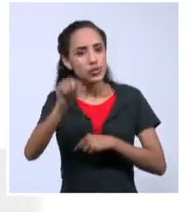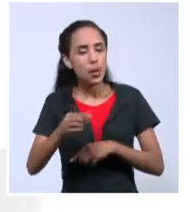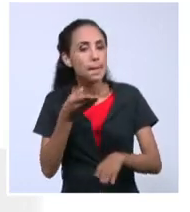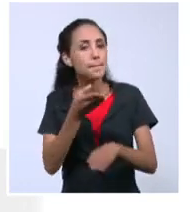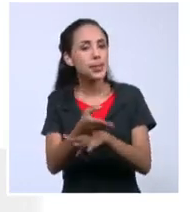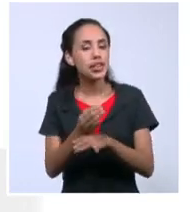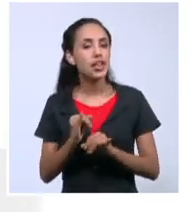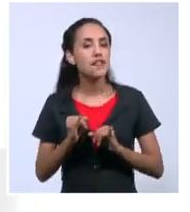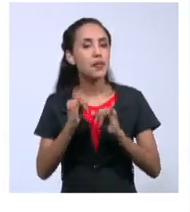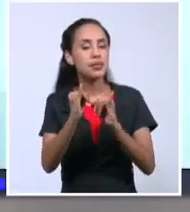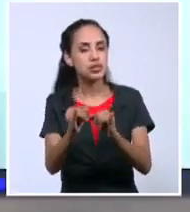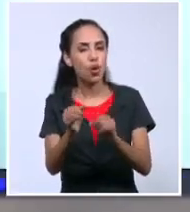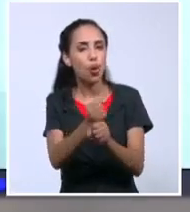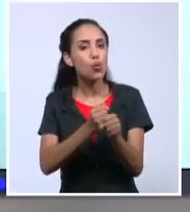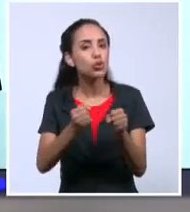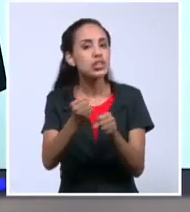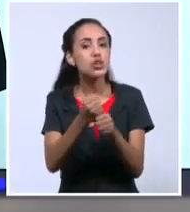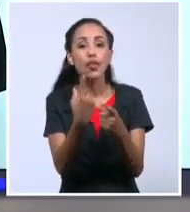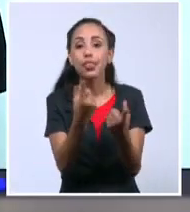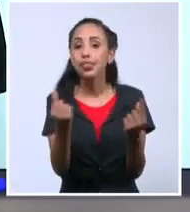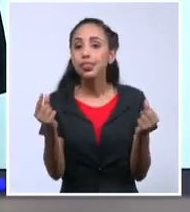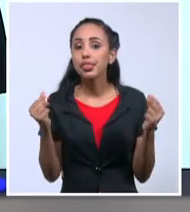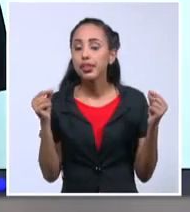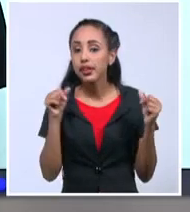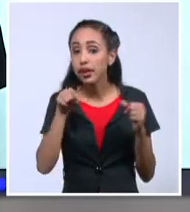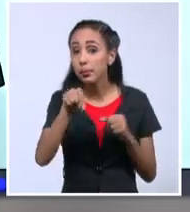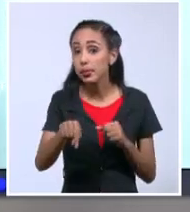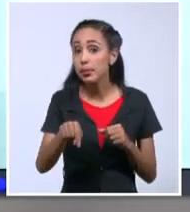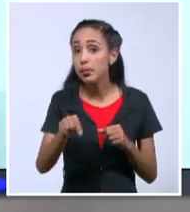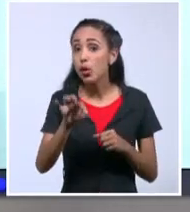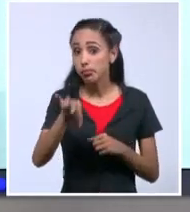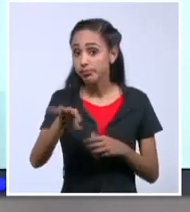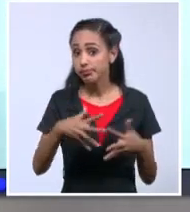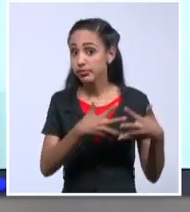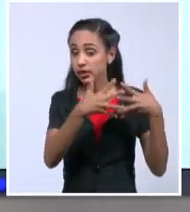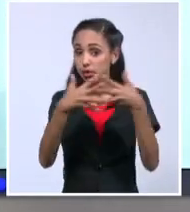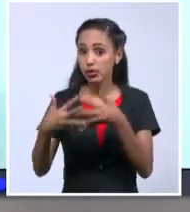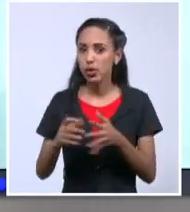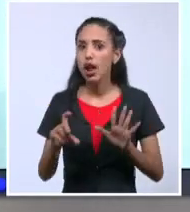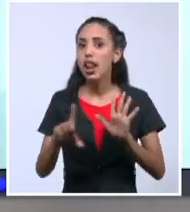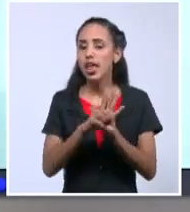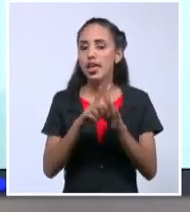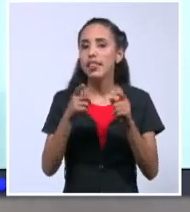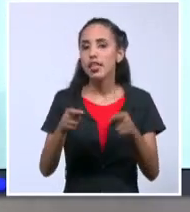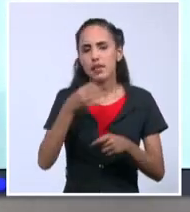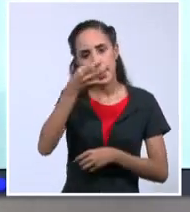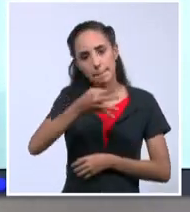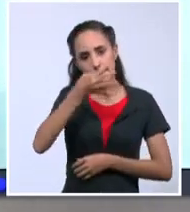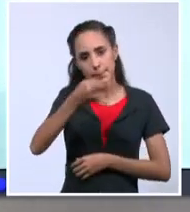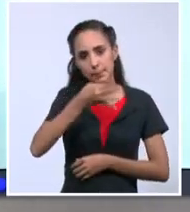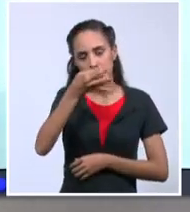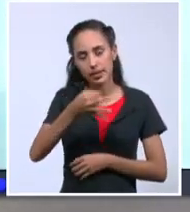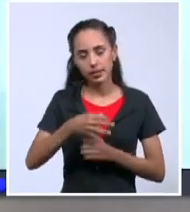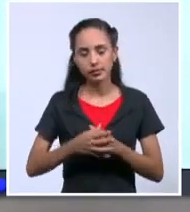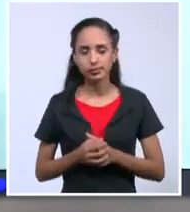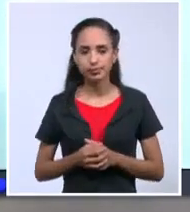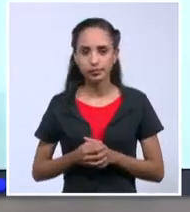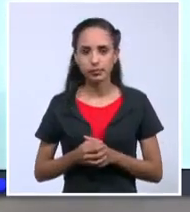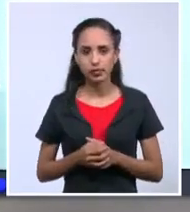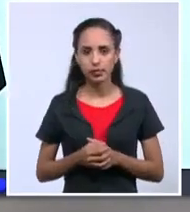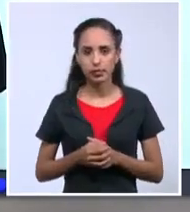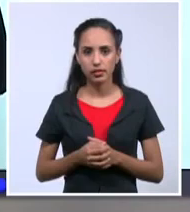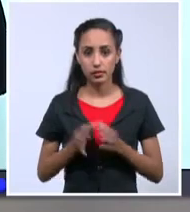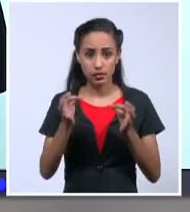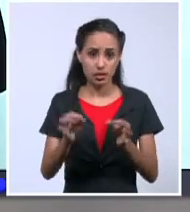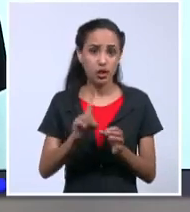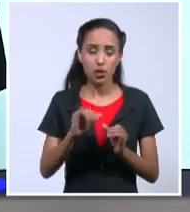del uso, del destino del dinero del contribuyente norteamericano, por ley deben decirlo. Y aunque la realidad es que no dan la